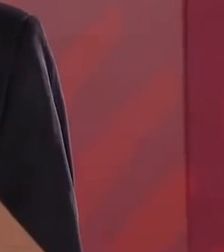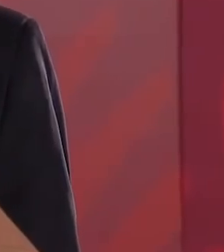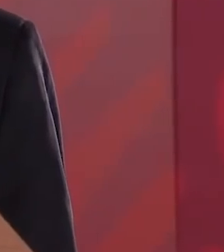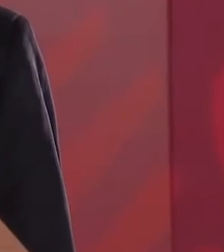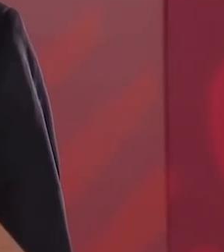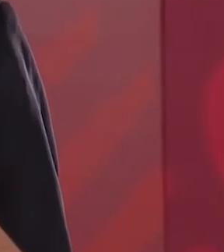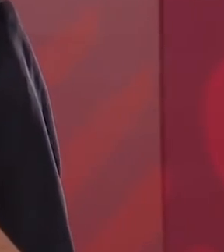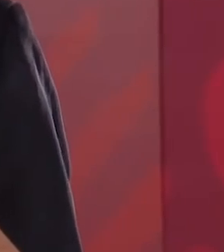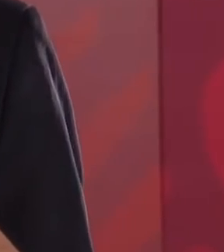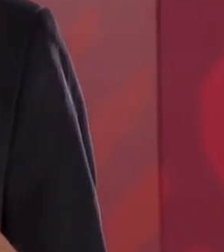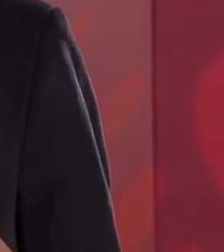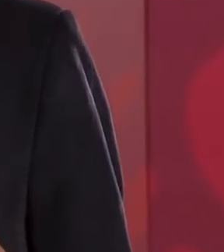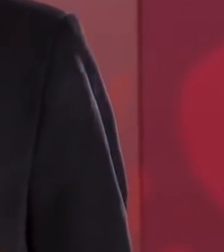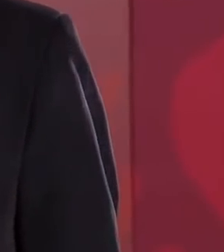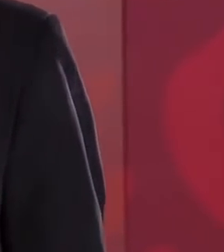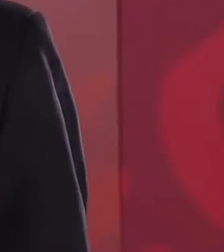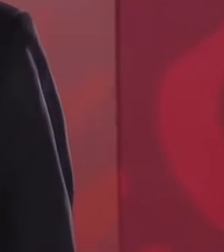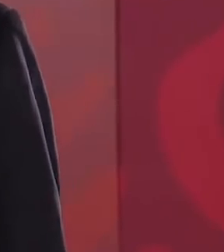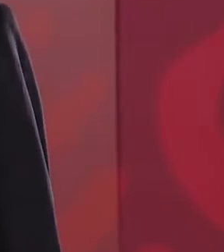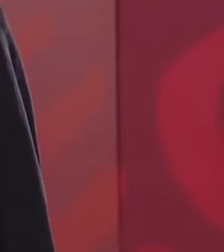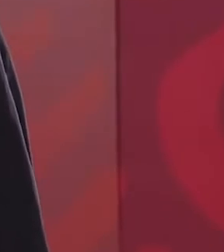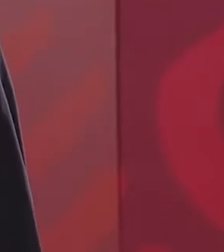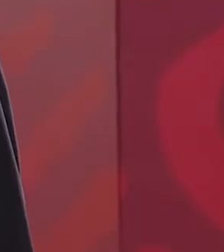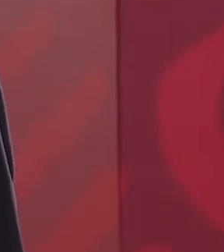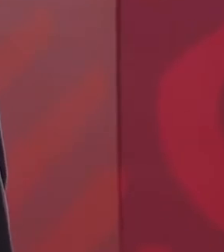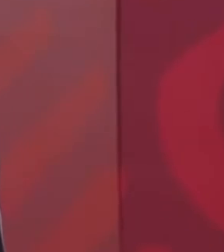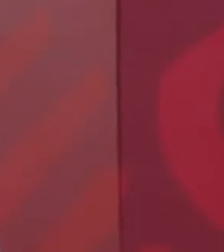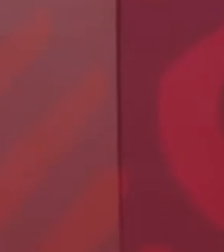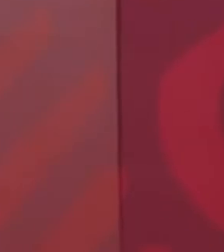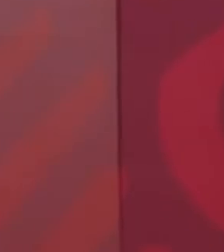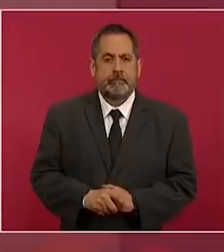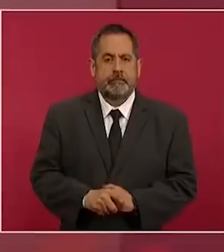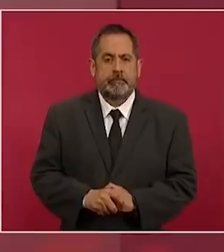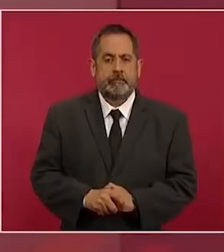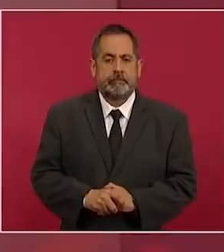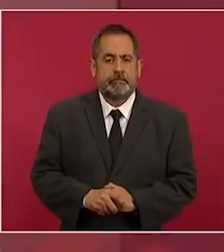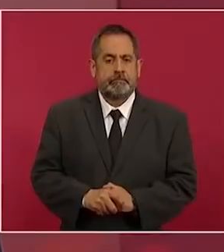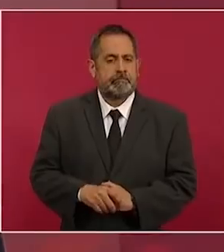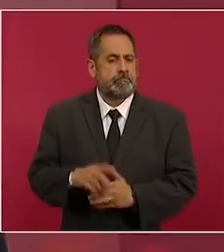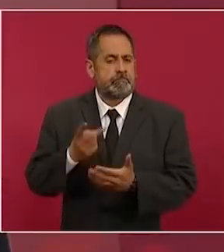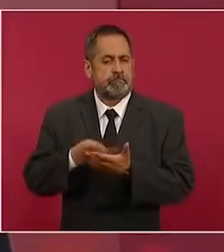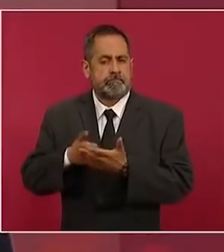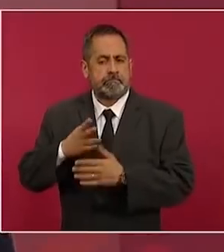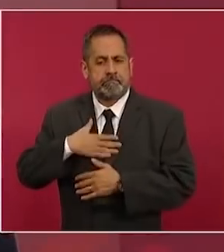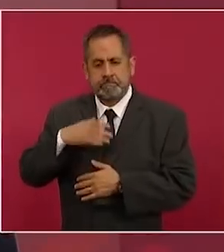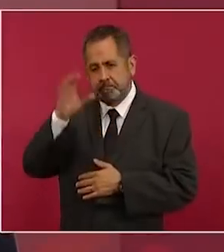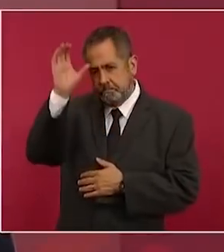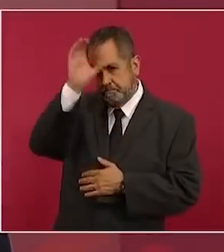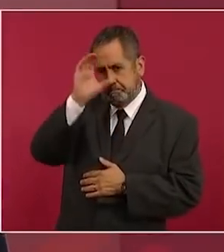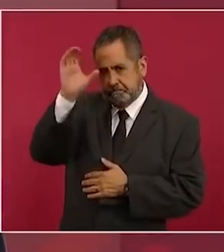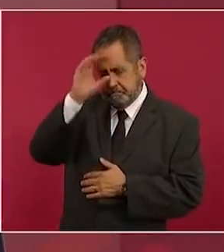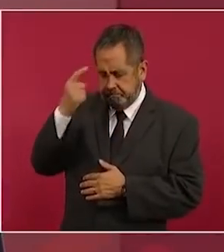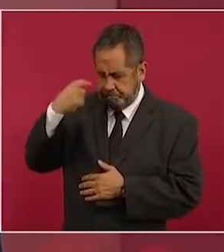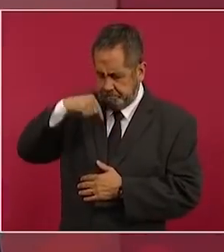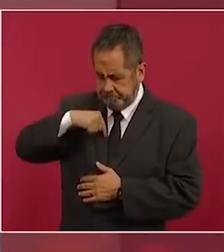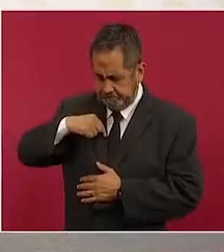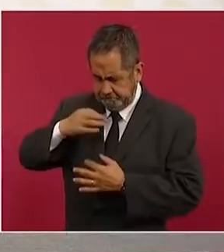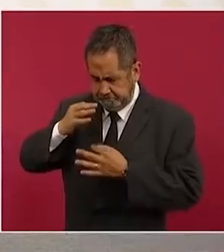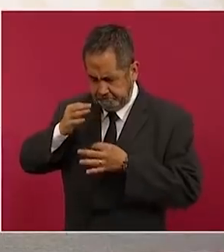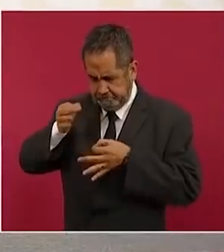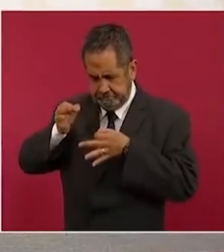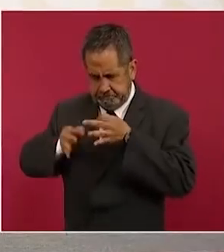tengo mi tribunal, que es mi conciencia, que es el que más me importa,